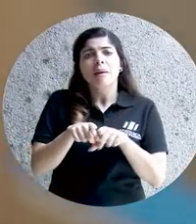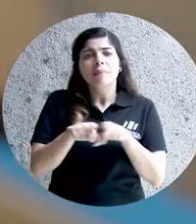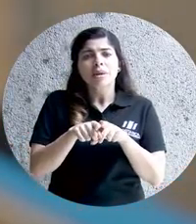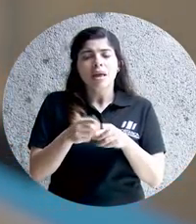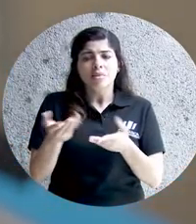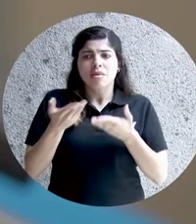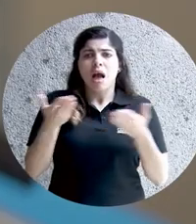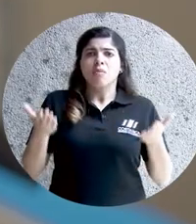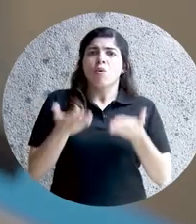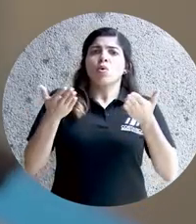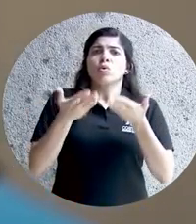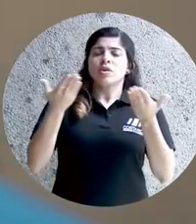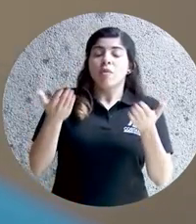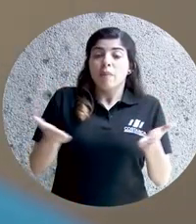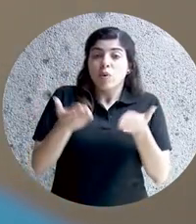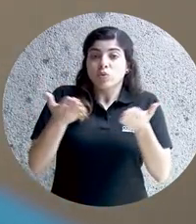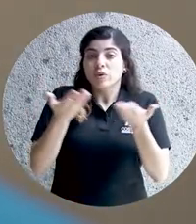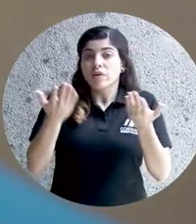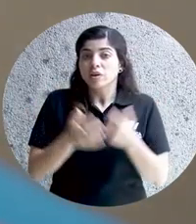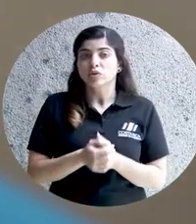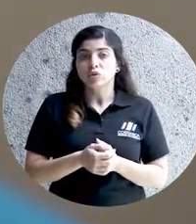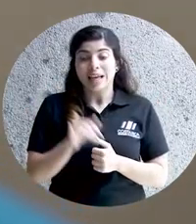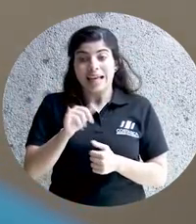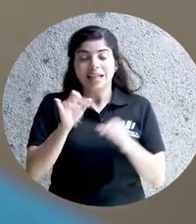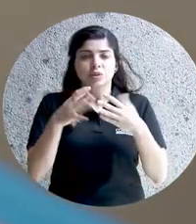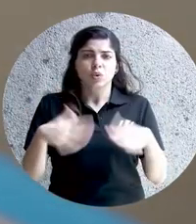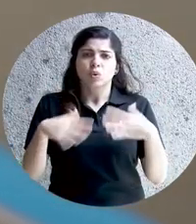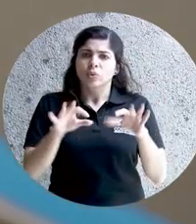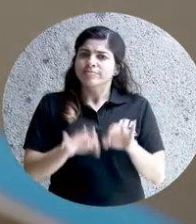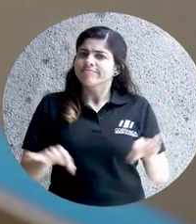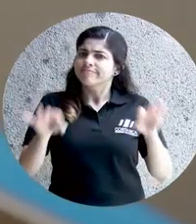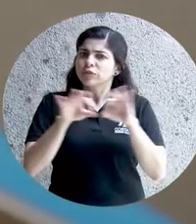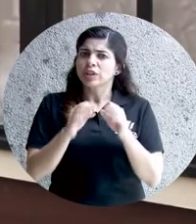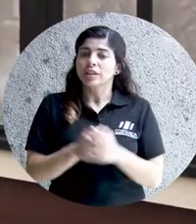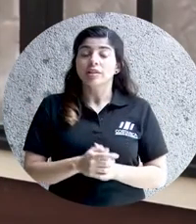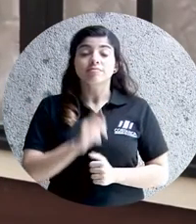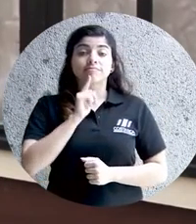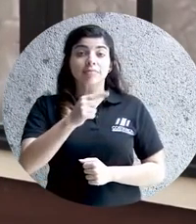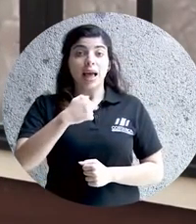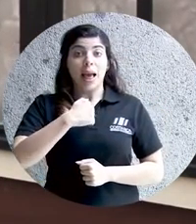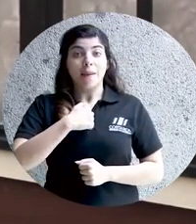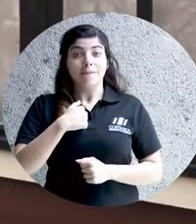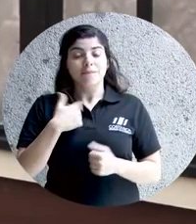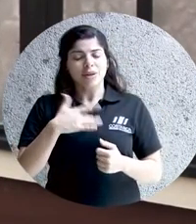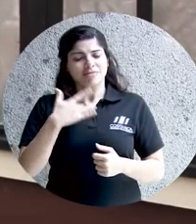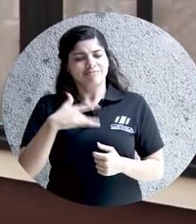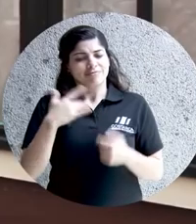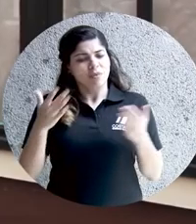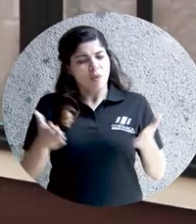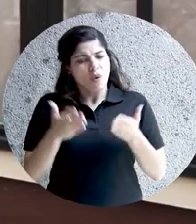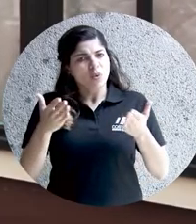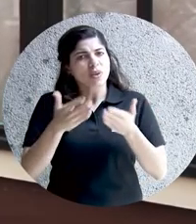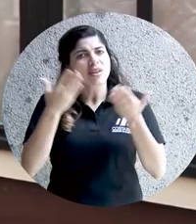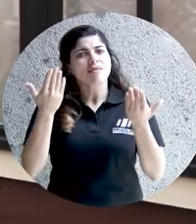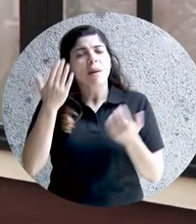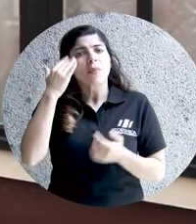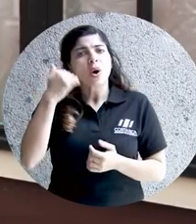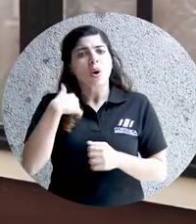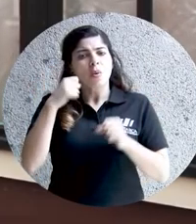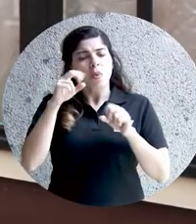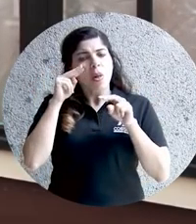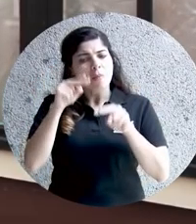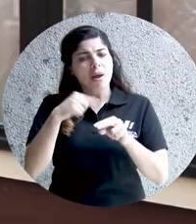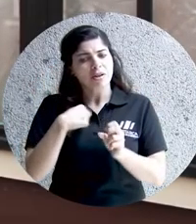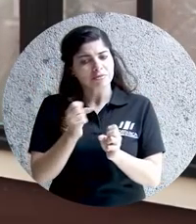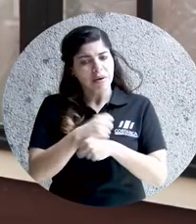lo motivan a uno, motivación. Eso es lo más importante. En realidad a mí me motiva, porque me